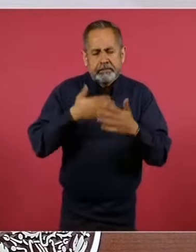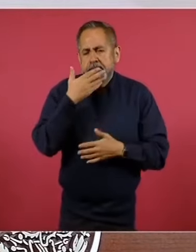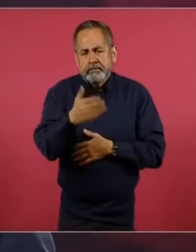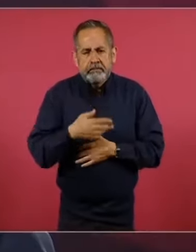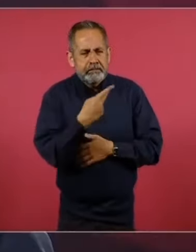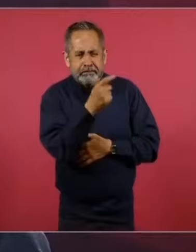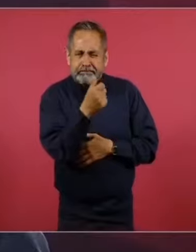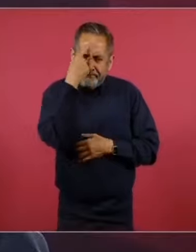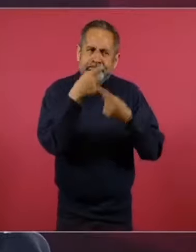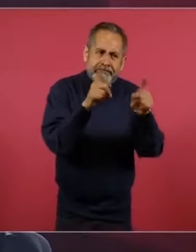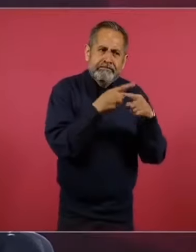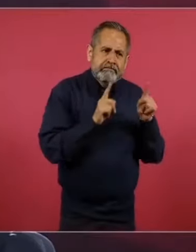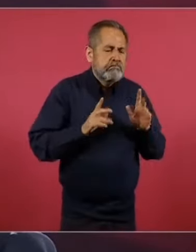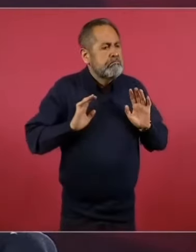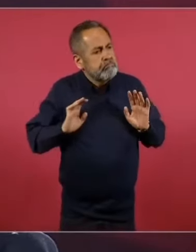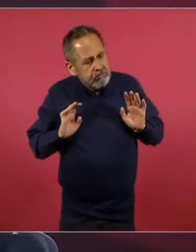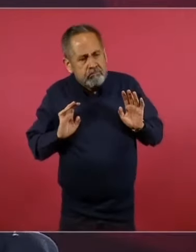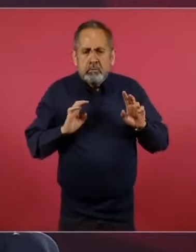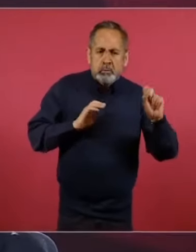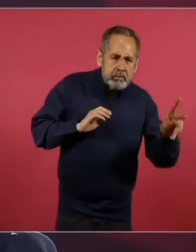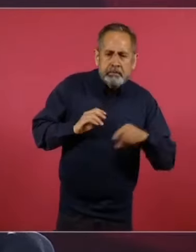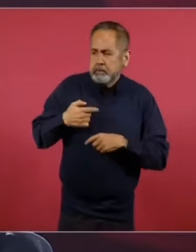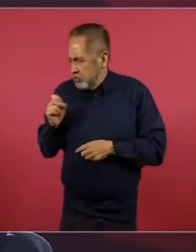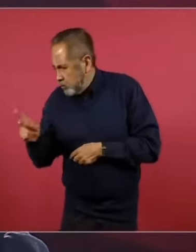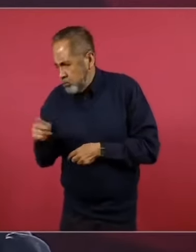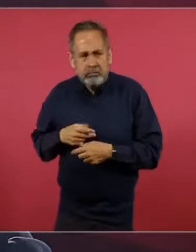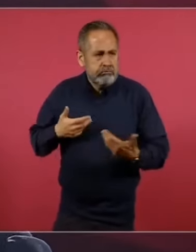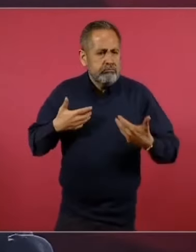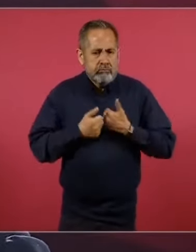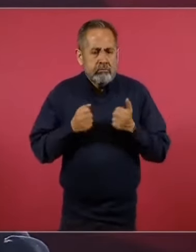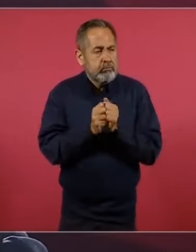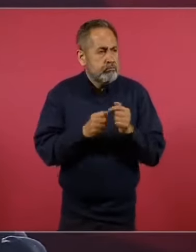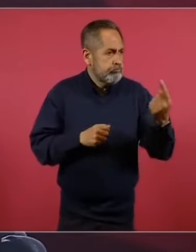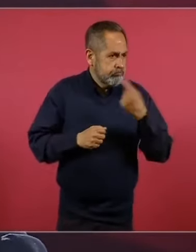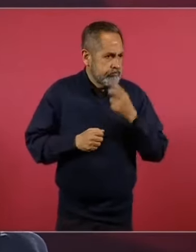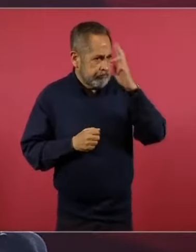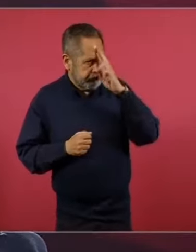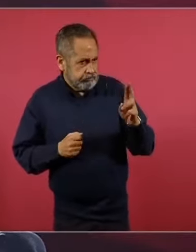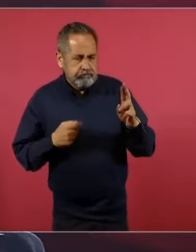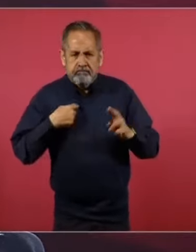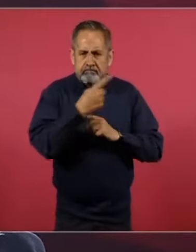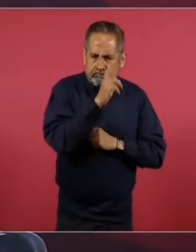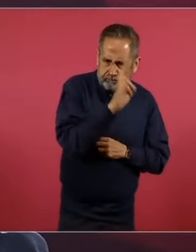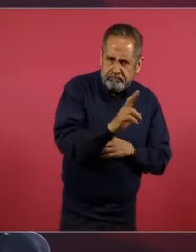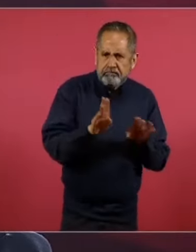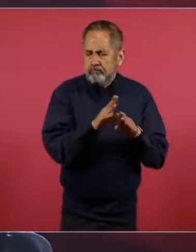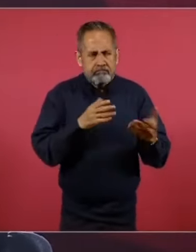diferencias, pero ha habido entendimiento. Y en los dos casos ha habido respeto a nuestra soberanía. Soberanía.